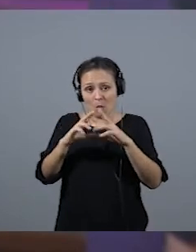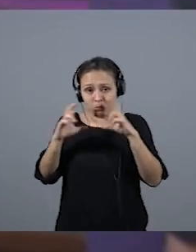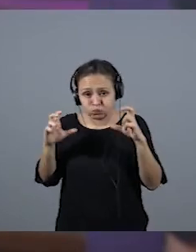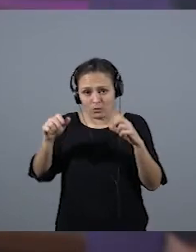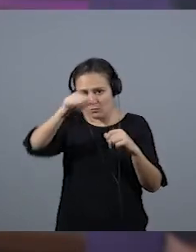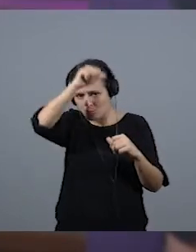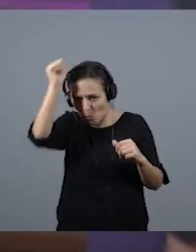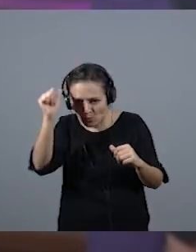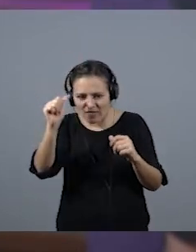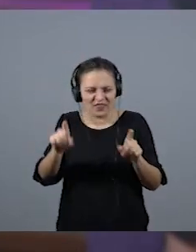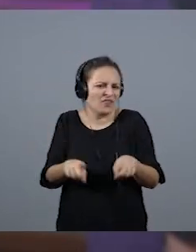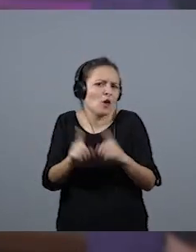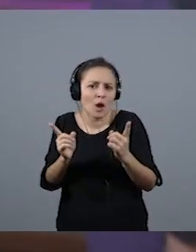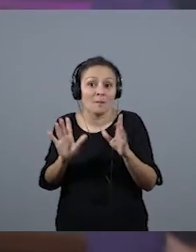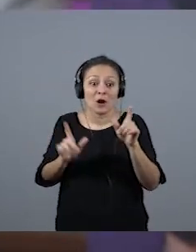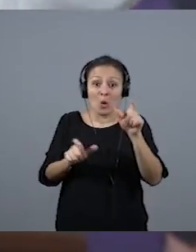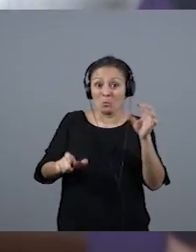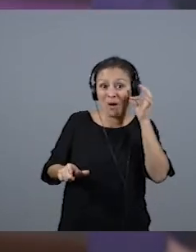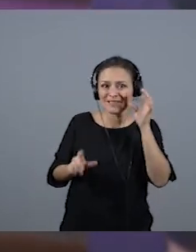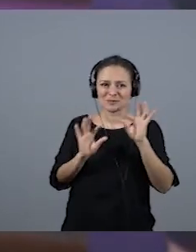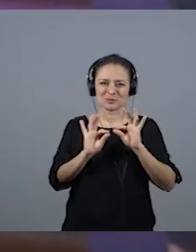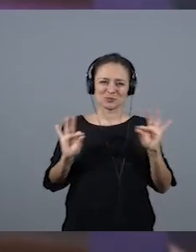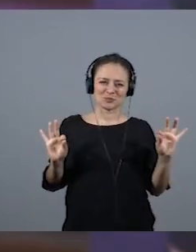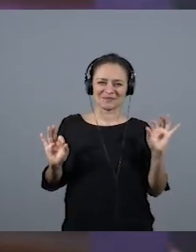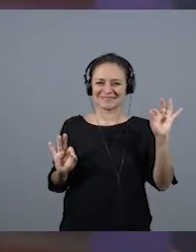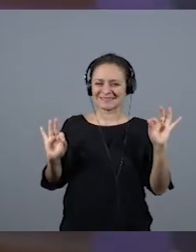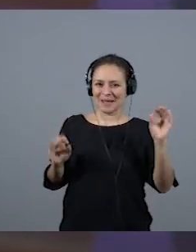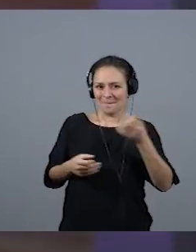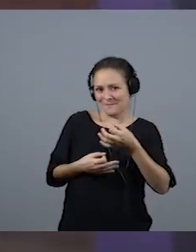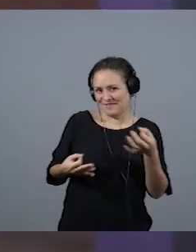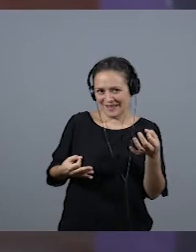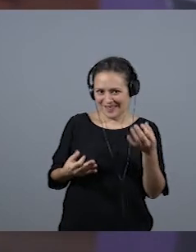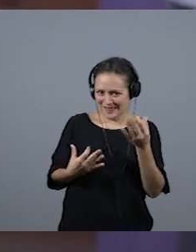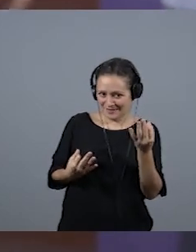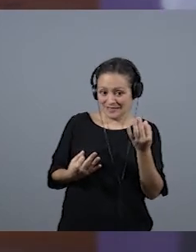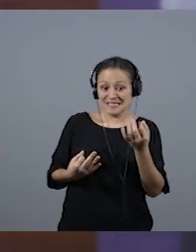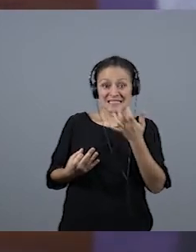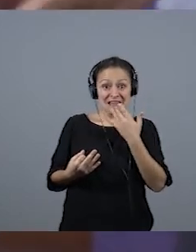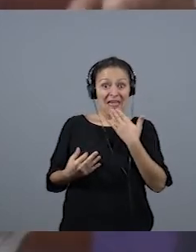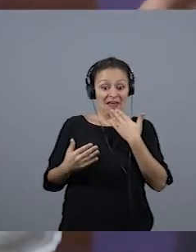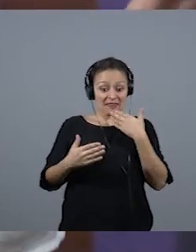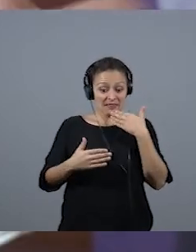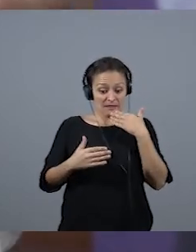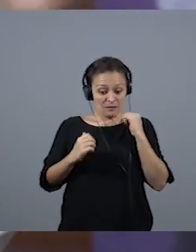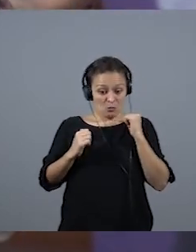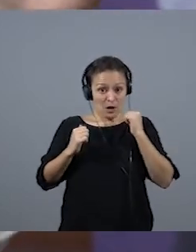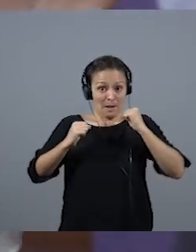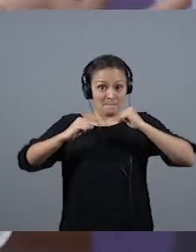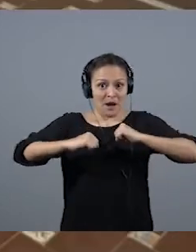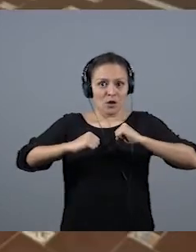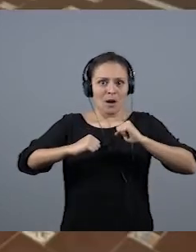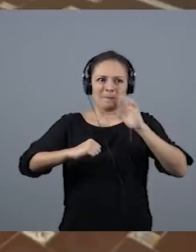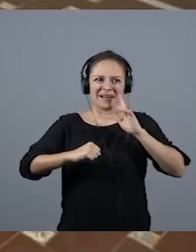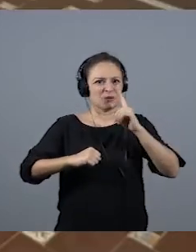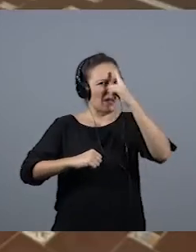Sin embargo, las mujeres tenemos que estar perfectas. Cuando las mujeres cumplimos a partir de ciertas edades, parece que nos prohíben salir en imagen